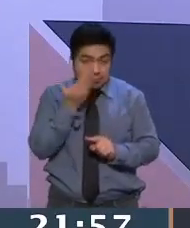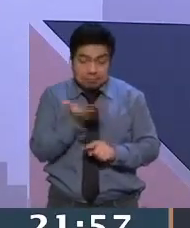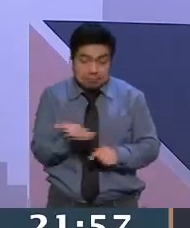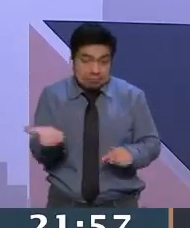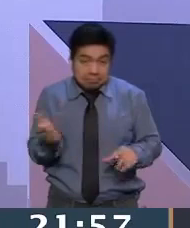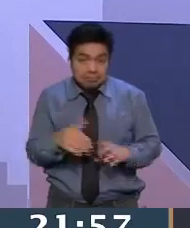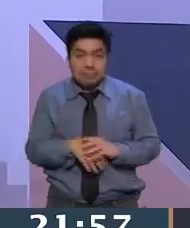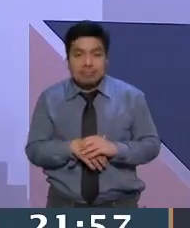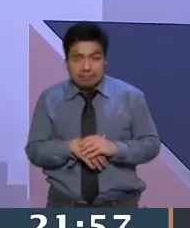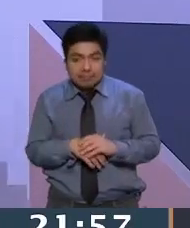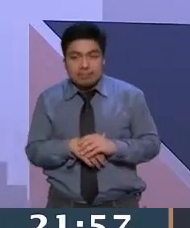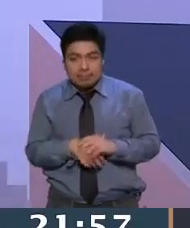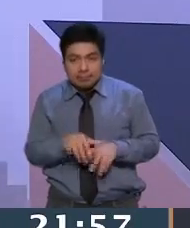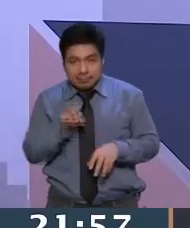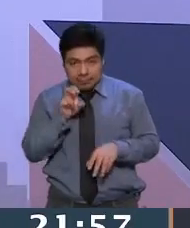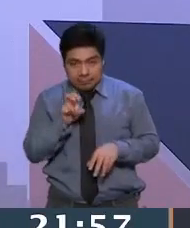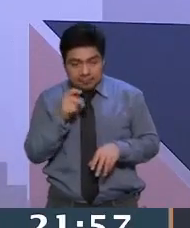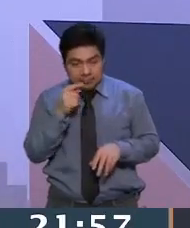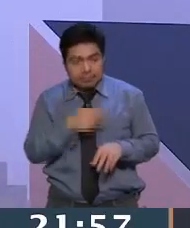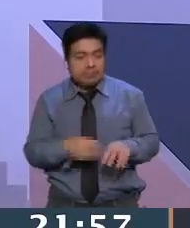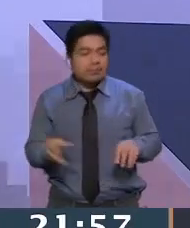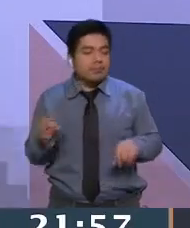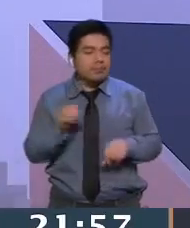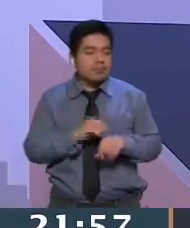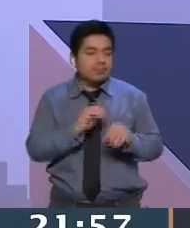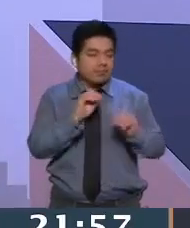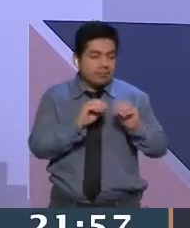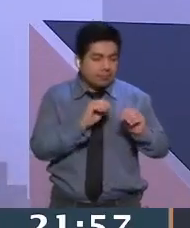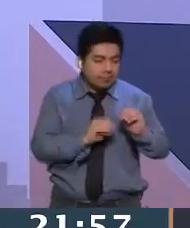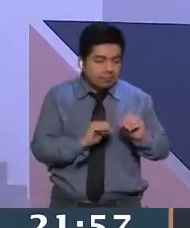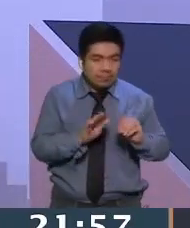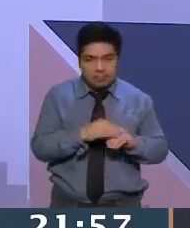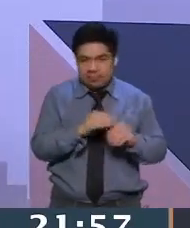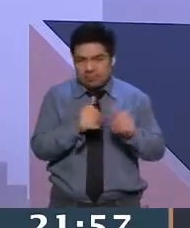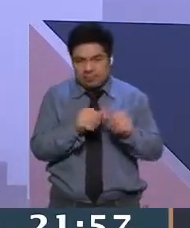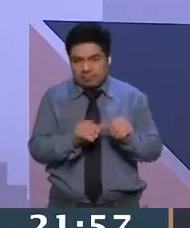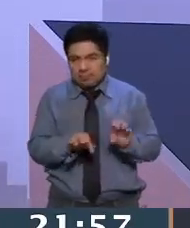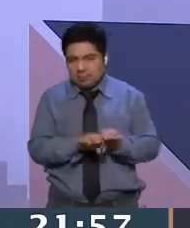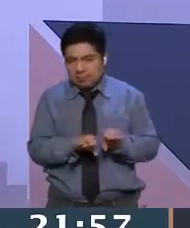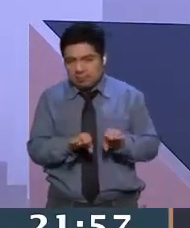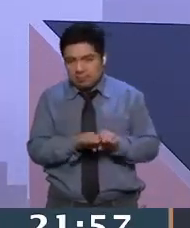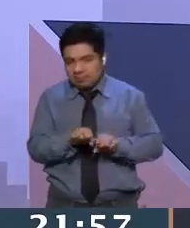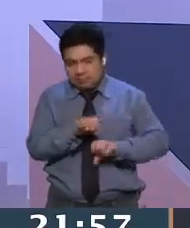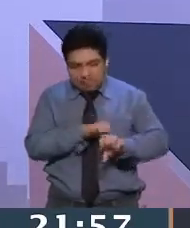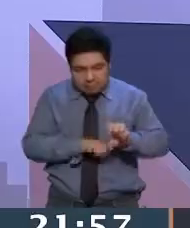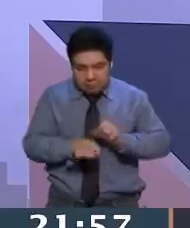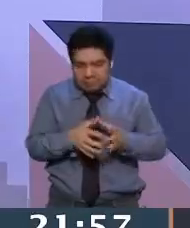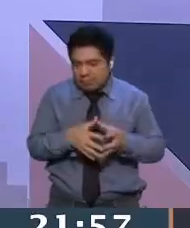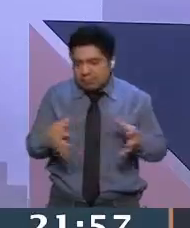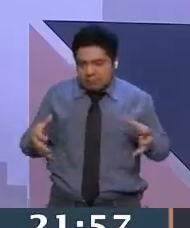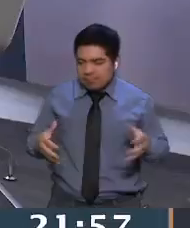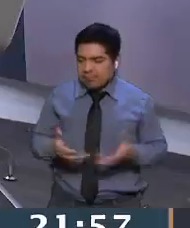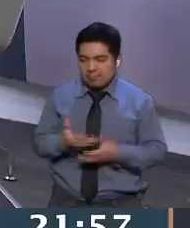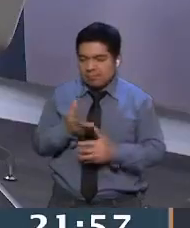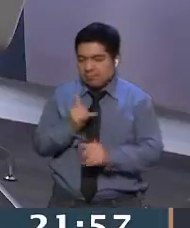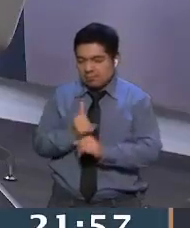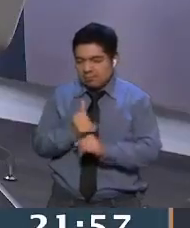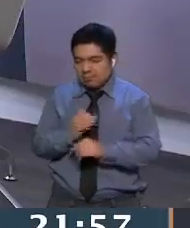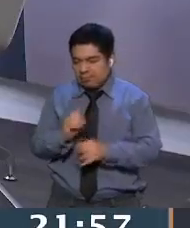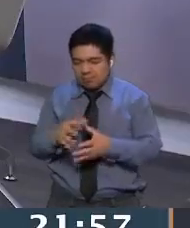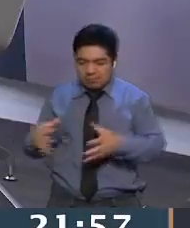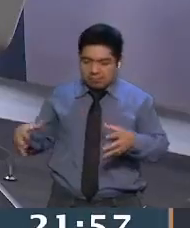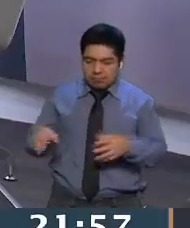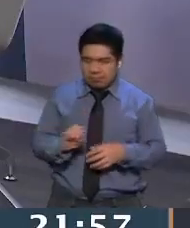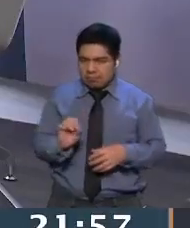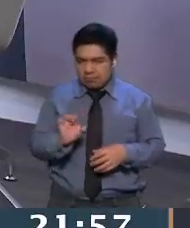quieras. Y puedes diseñar en conjunto. Como es una propuesta muy artesanal, no es una propuesta industrial fabricada en línea, en masa,